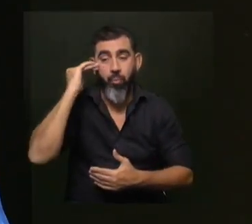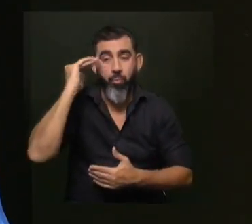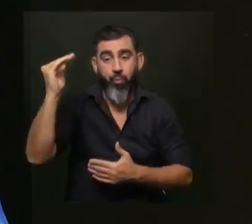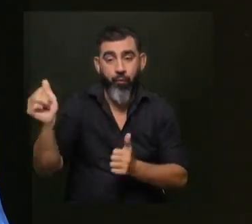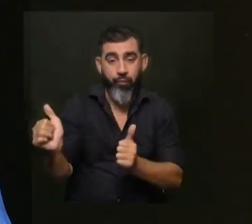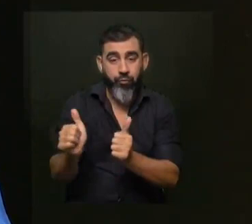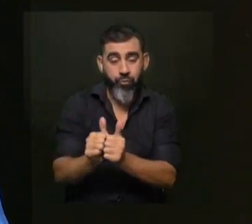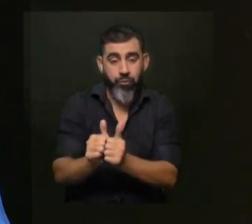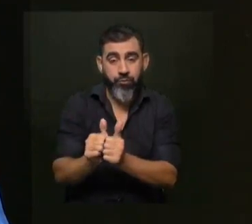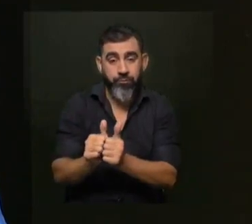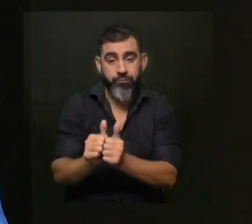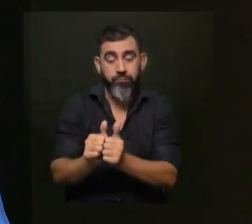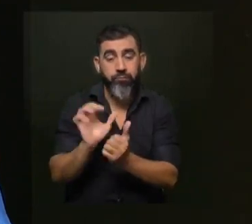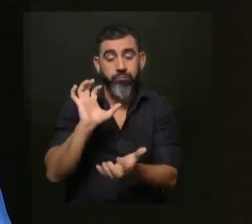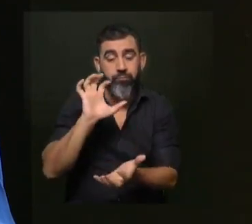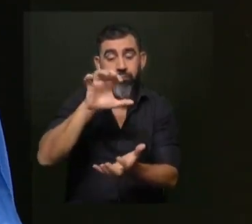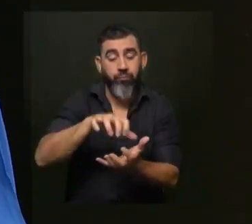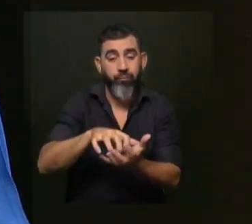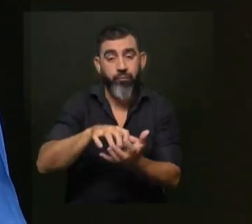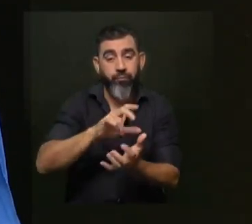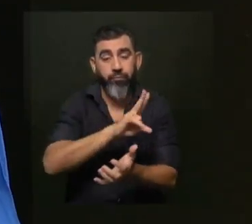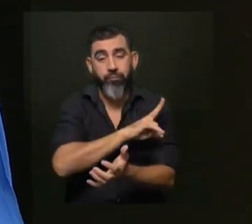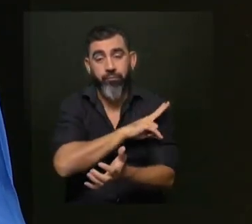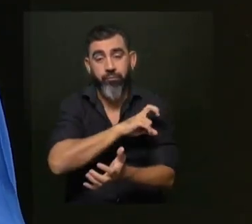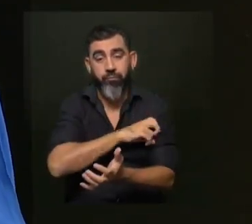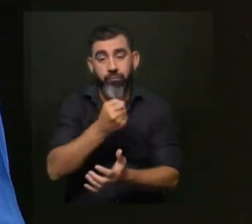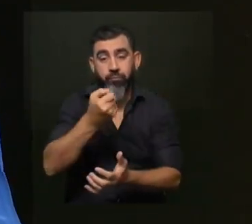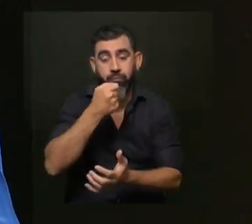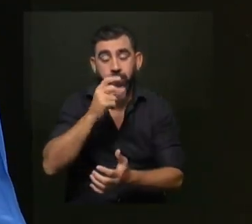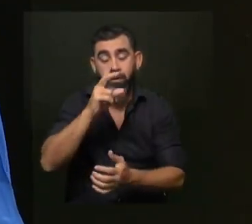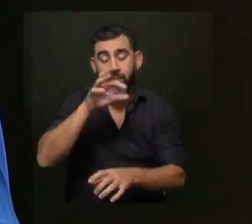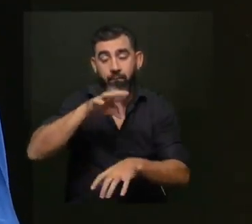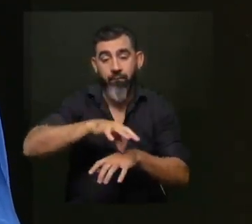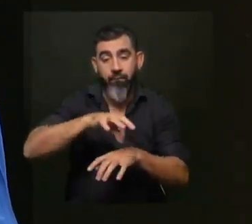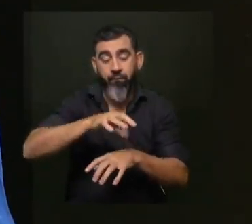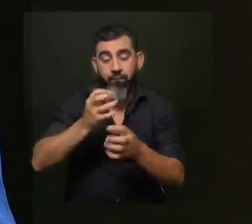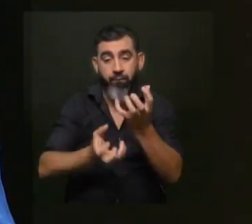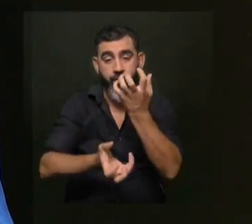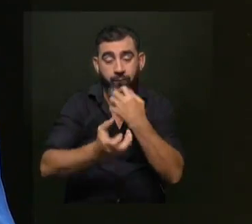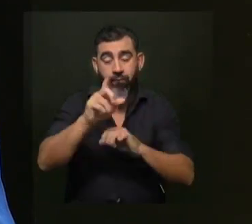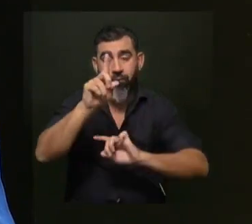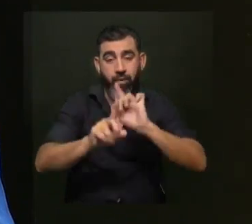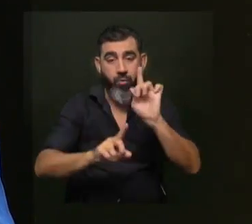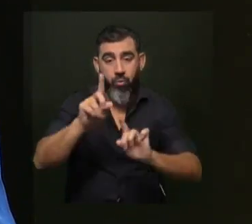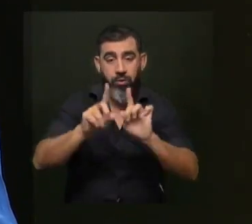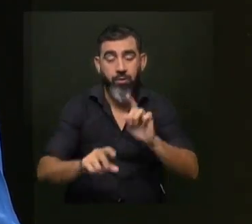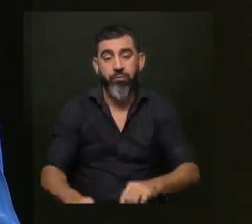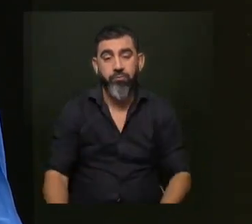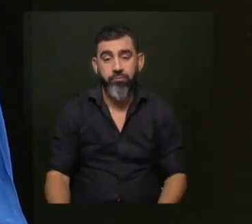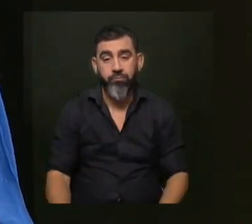trabaja en la unidad de farmacología de la facultad y ella, o sea,